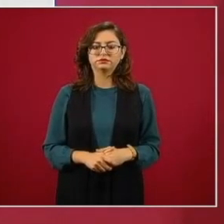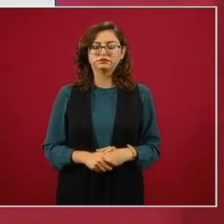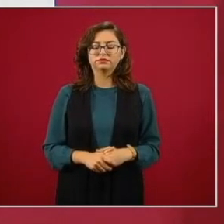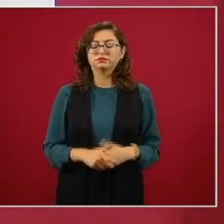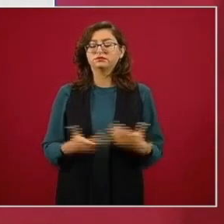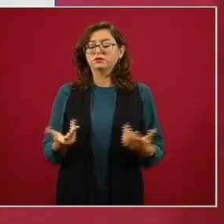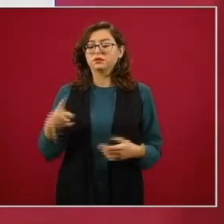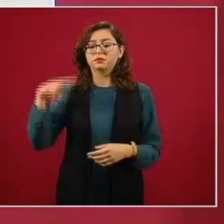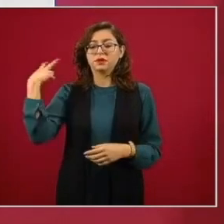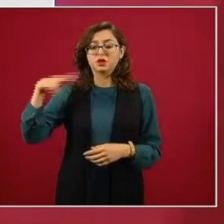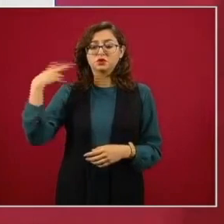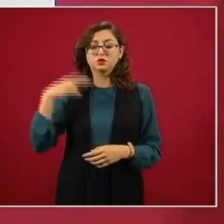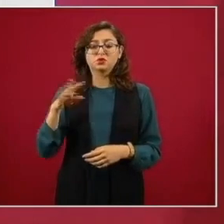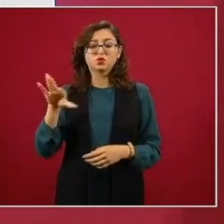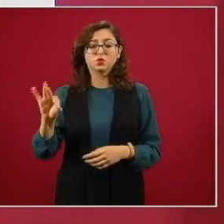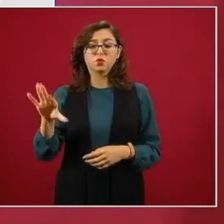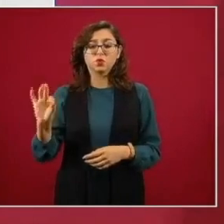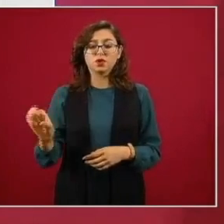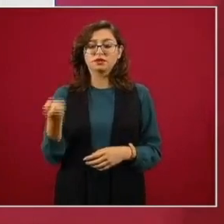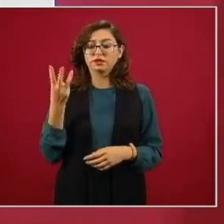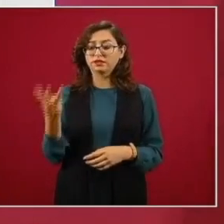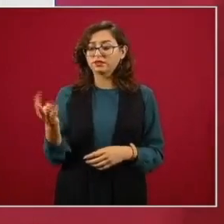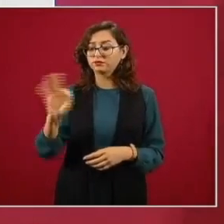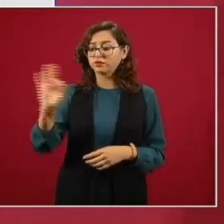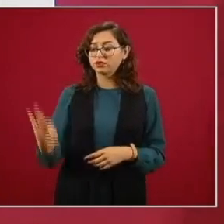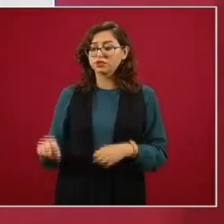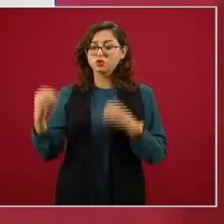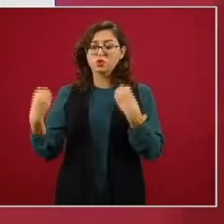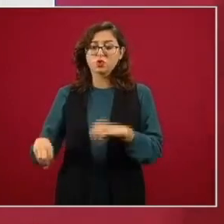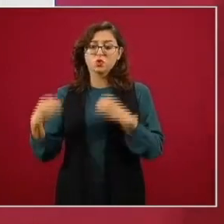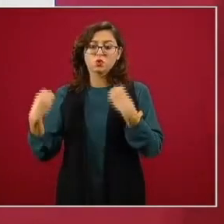43 de ocupación